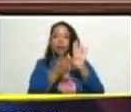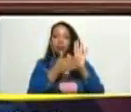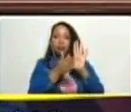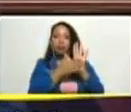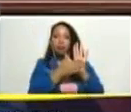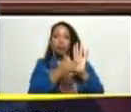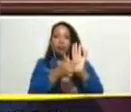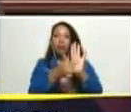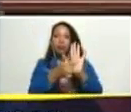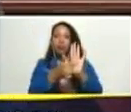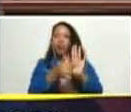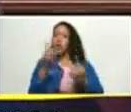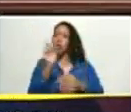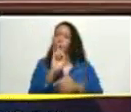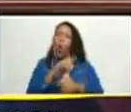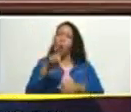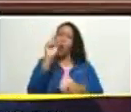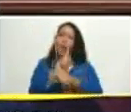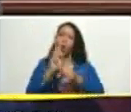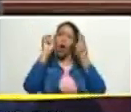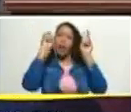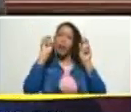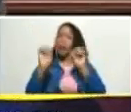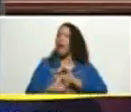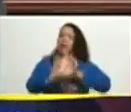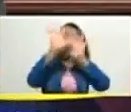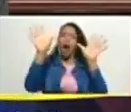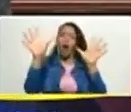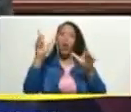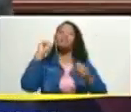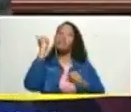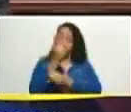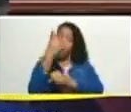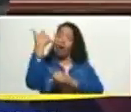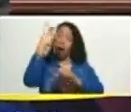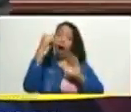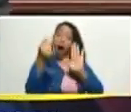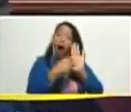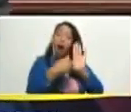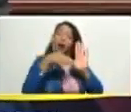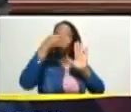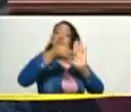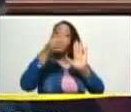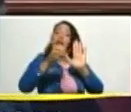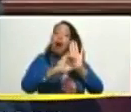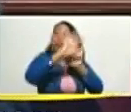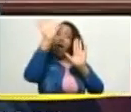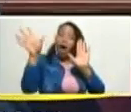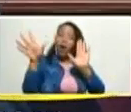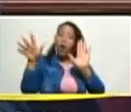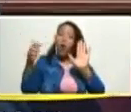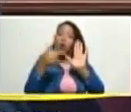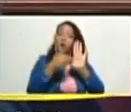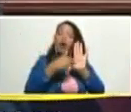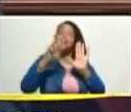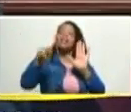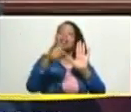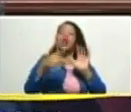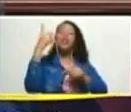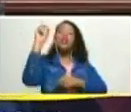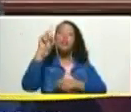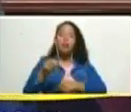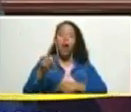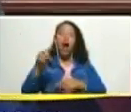no, no solamente un concepto claro que lo debe tener sino que tenga novedosos